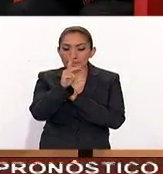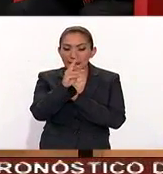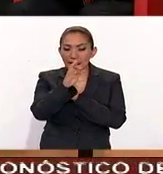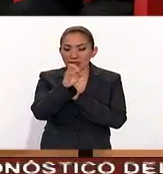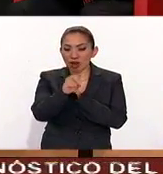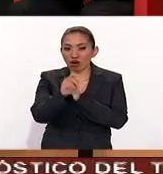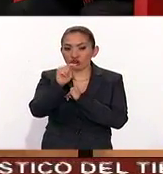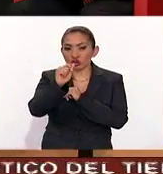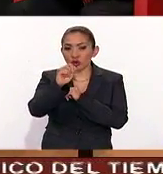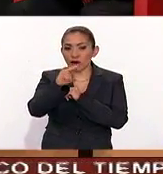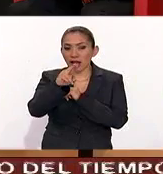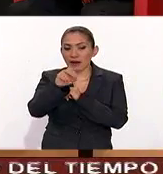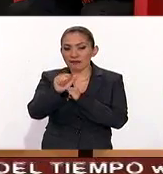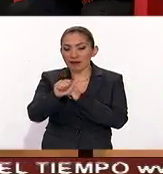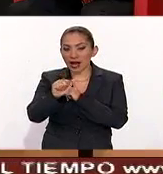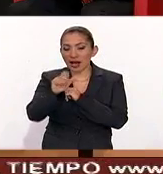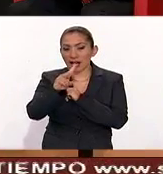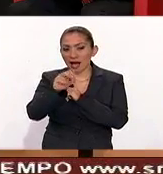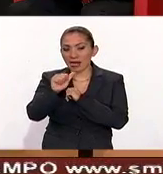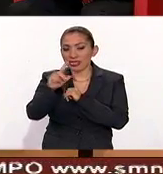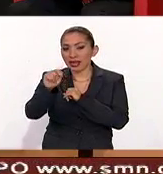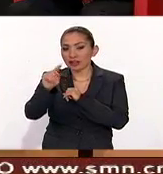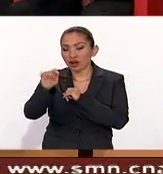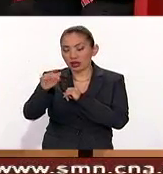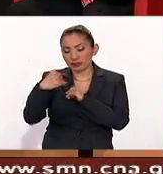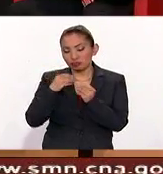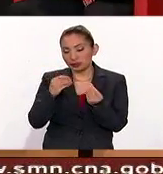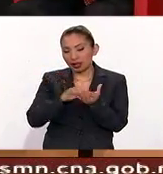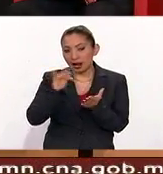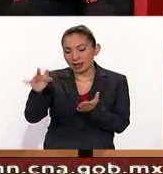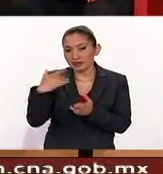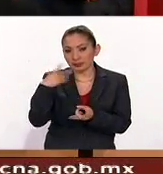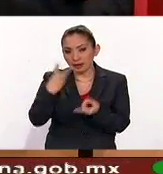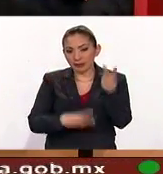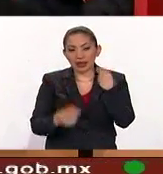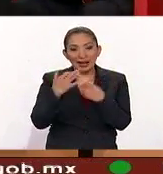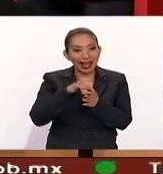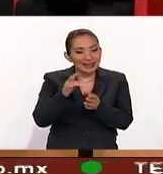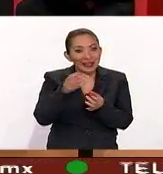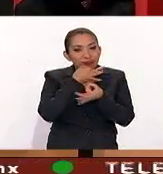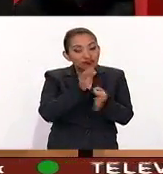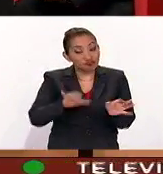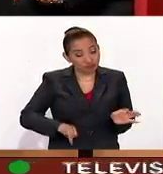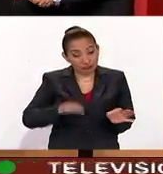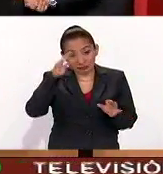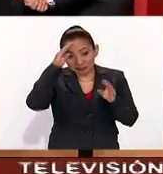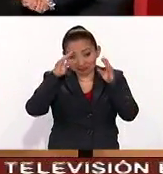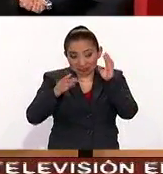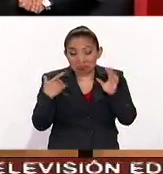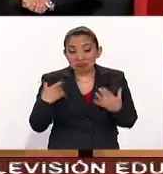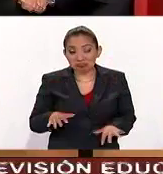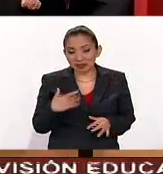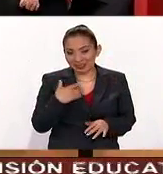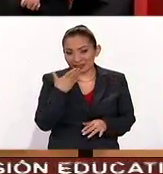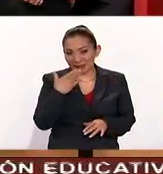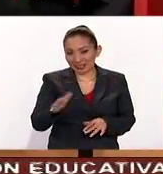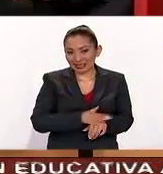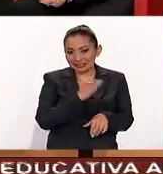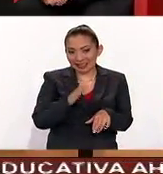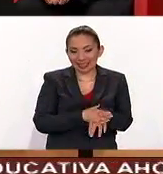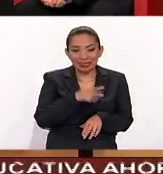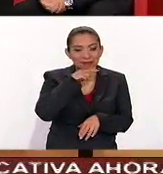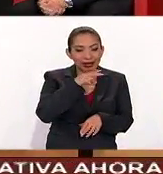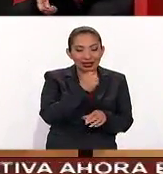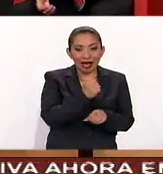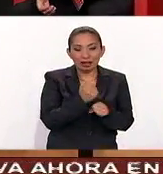Trueba de Torres ahí estamos a sus órdenes les agradezco mucho Pedro gracias por compartirnos estas interesantes reflexiones muchísimas gracias a sus órdenes un excelente